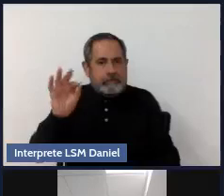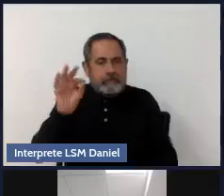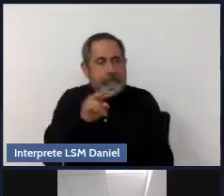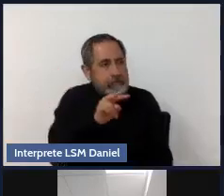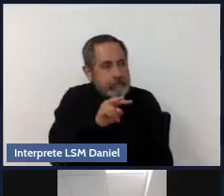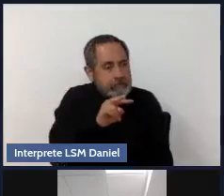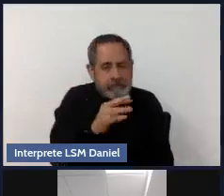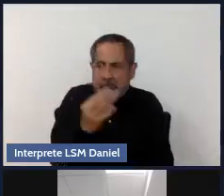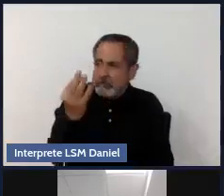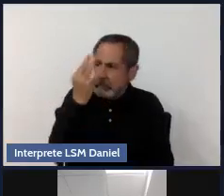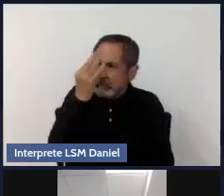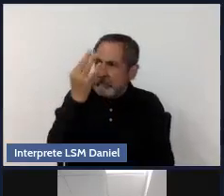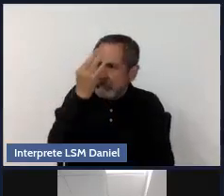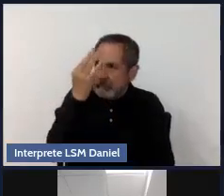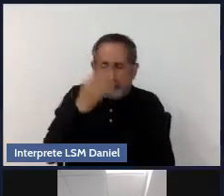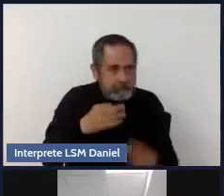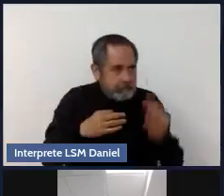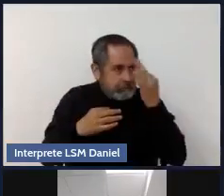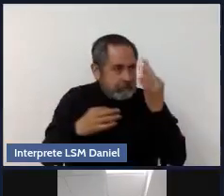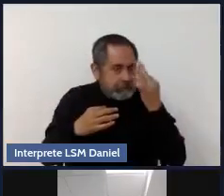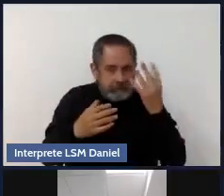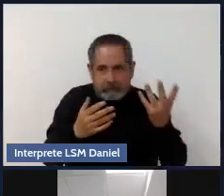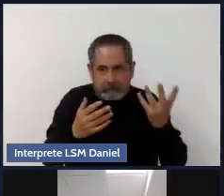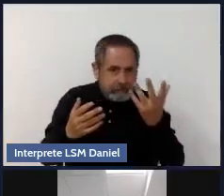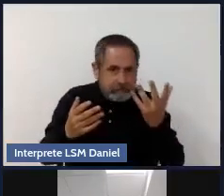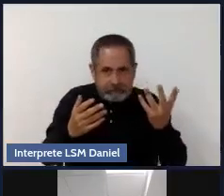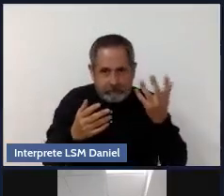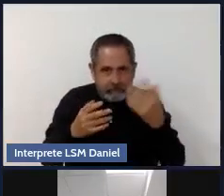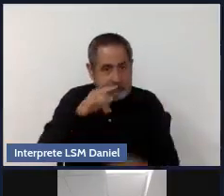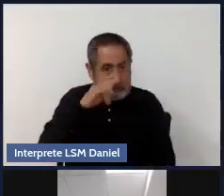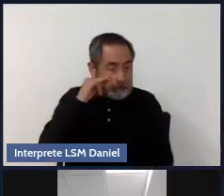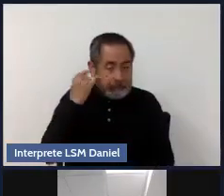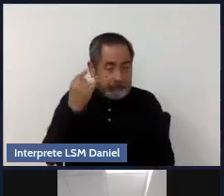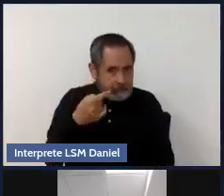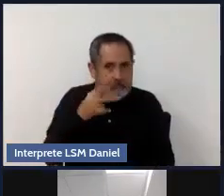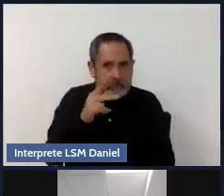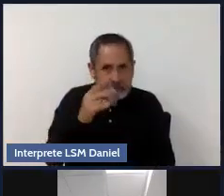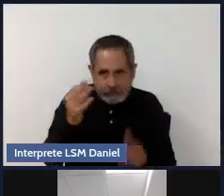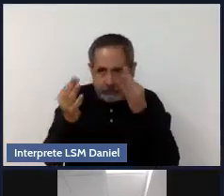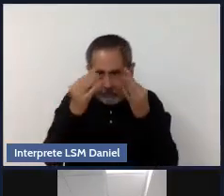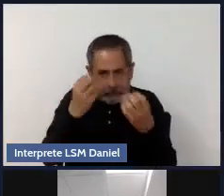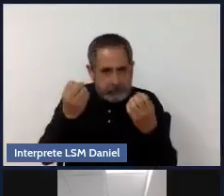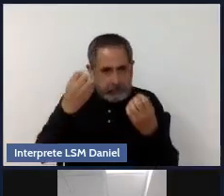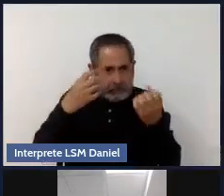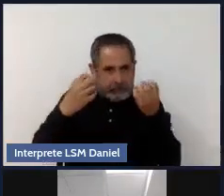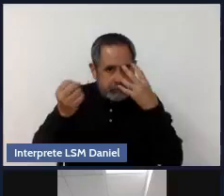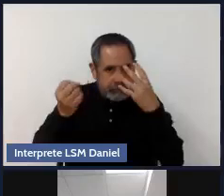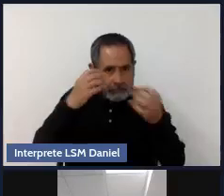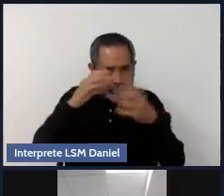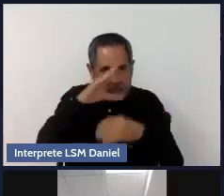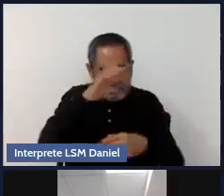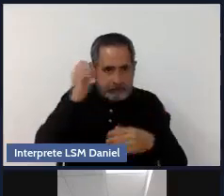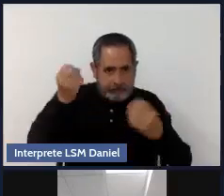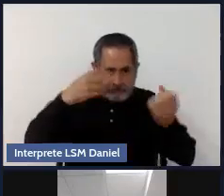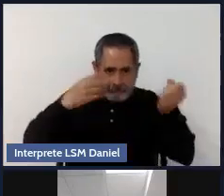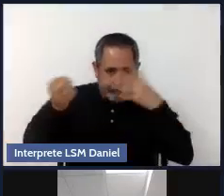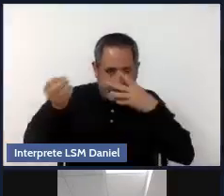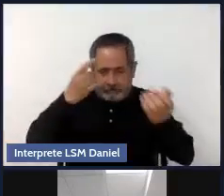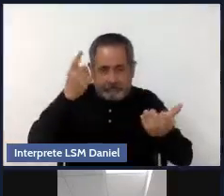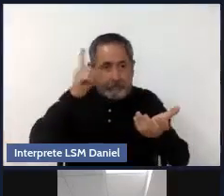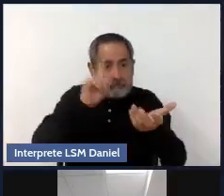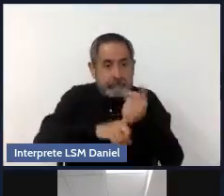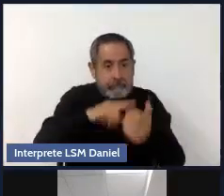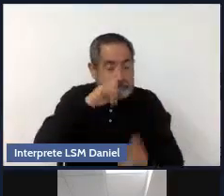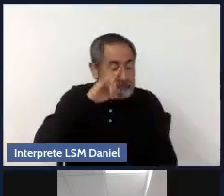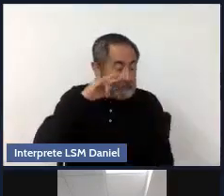recibimos, nos demos cuenta de ello o no. Todas esas imágenes que nos hacen llegar a través de,